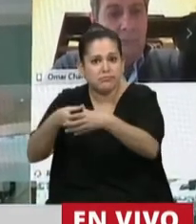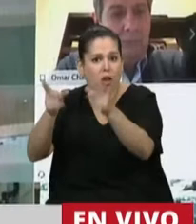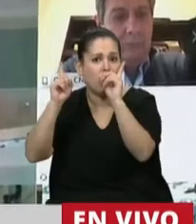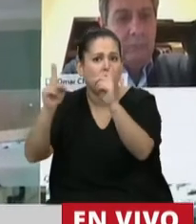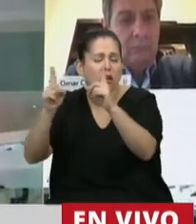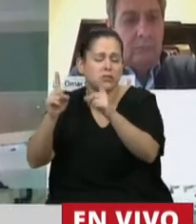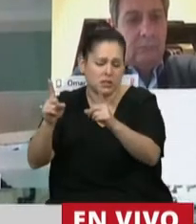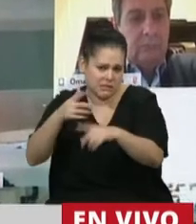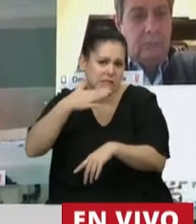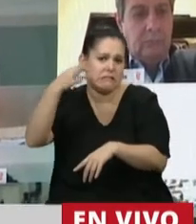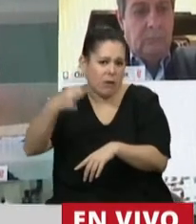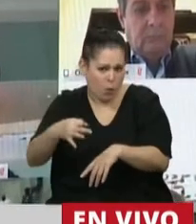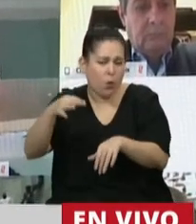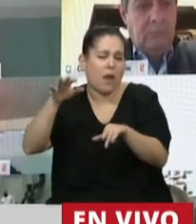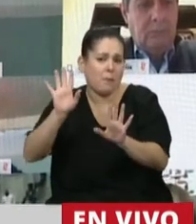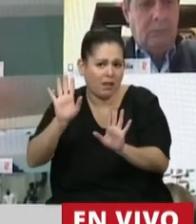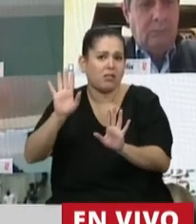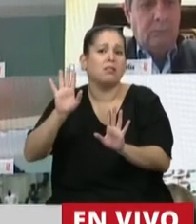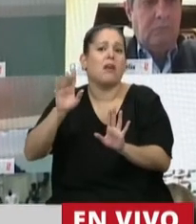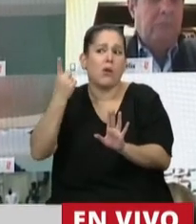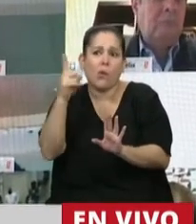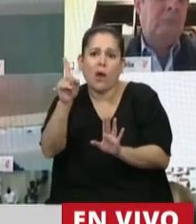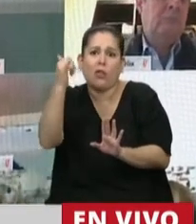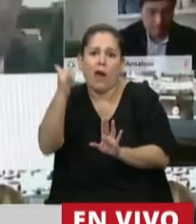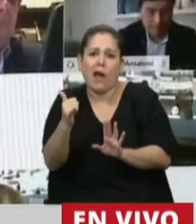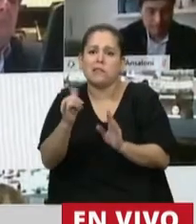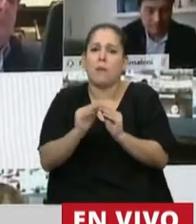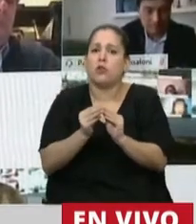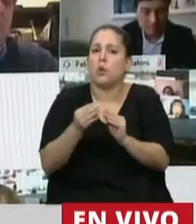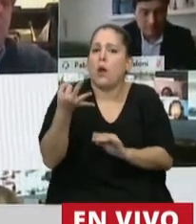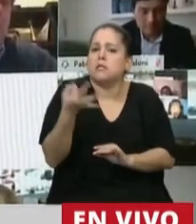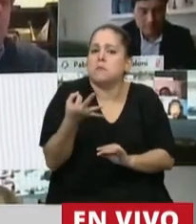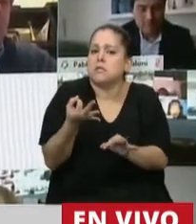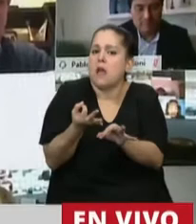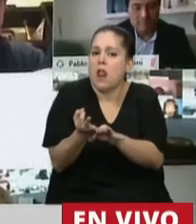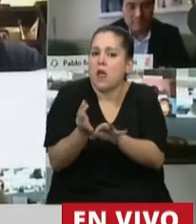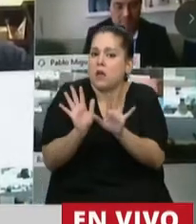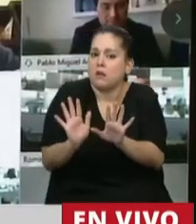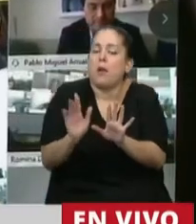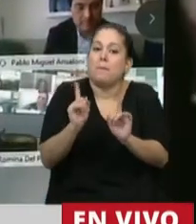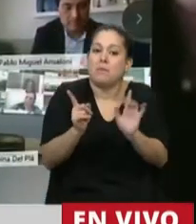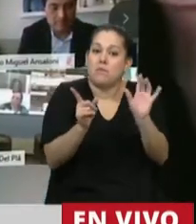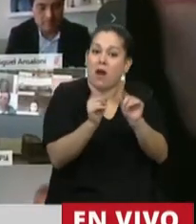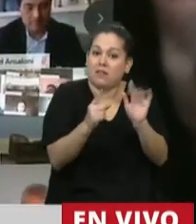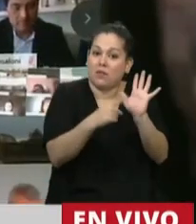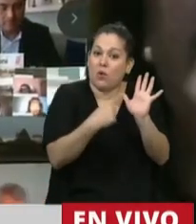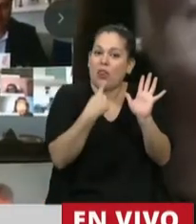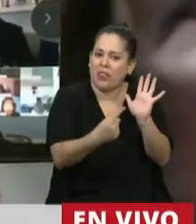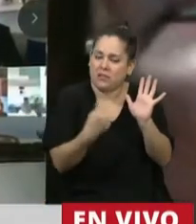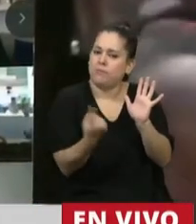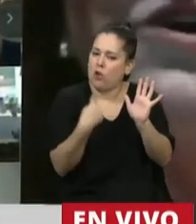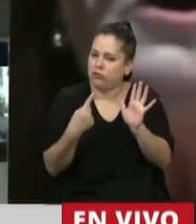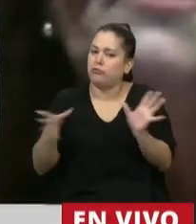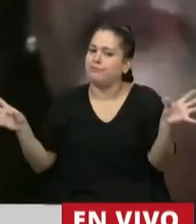seguramente cuando se planteen estas situaciones de excepcionalidad, en ese marco, como dice la modificación del artículo, vamos a